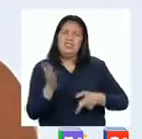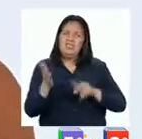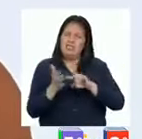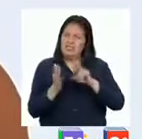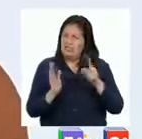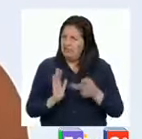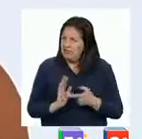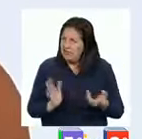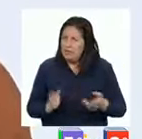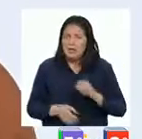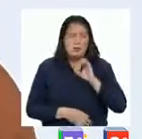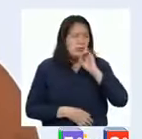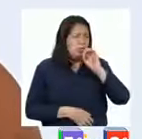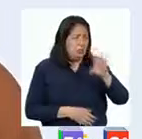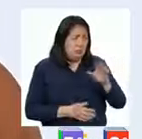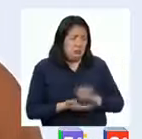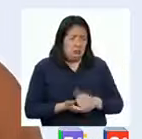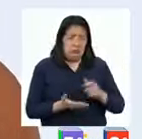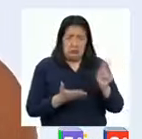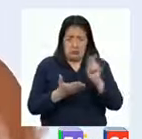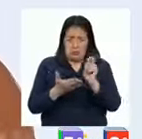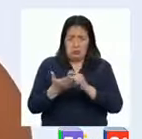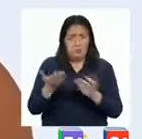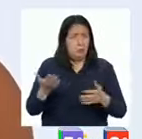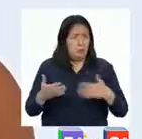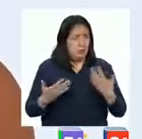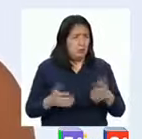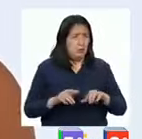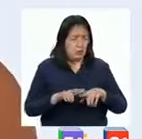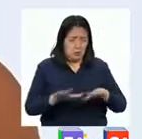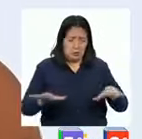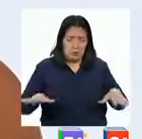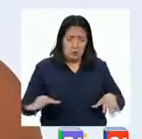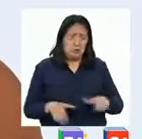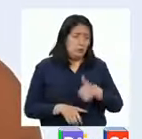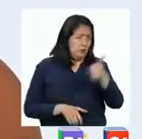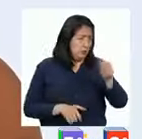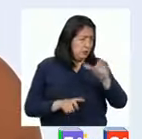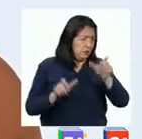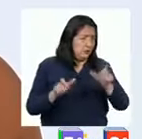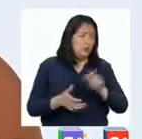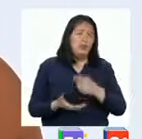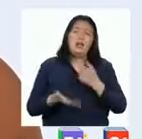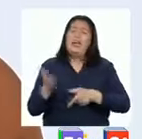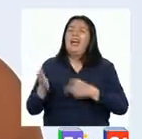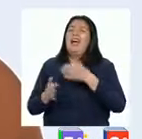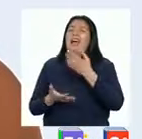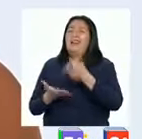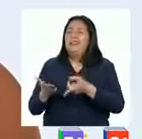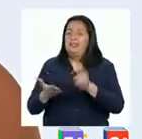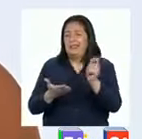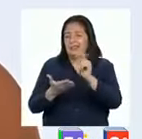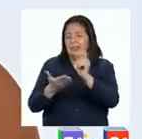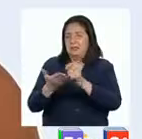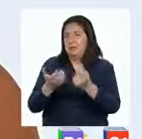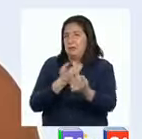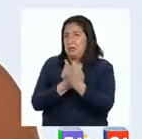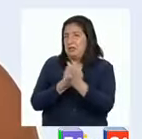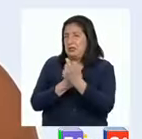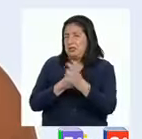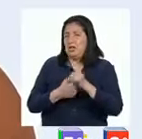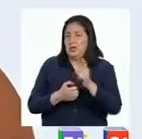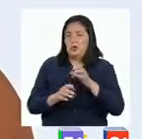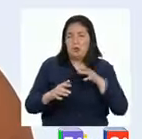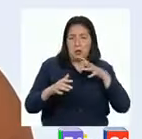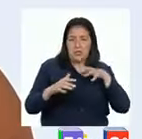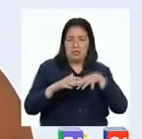decir cuando señalas que el texto puede tratar sobre el espacio de los demás? Me refiero a que el texto nos enseñará a no